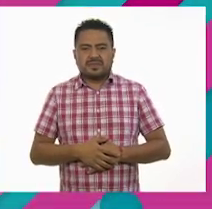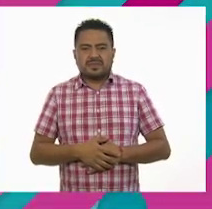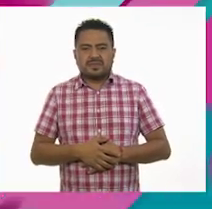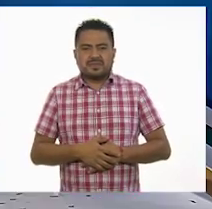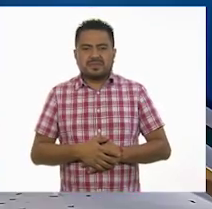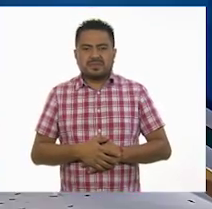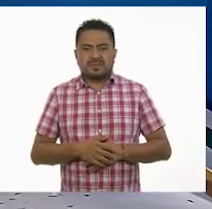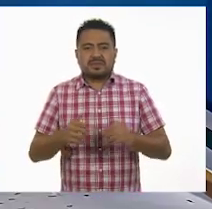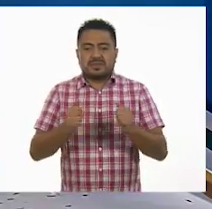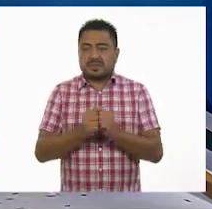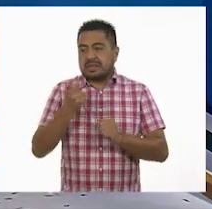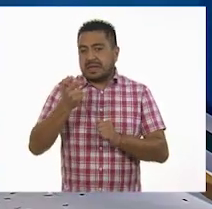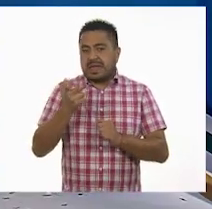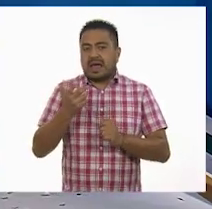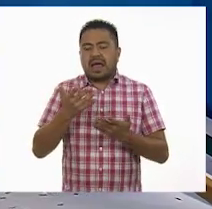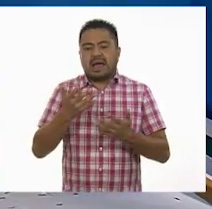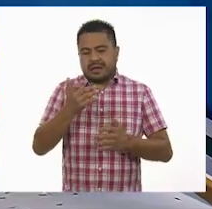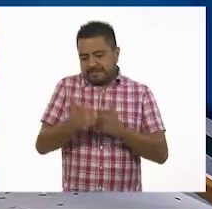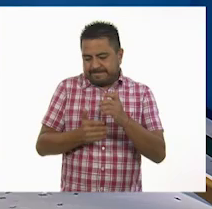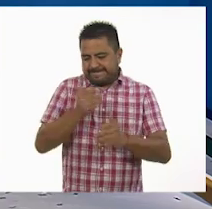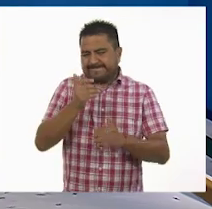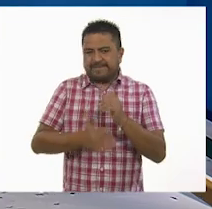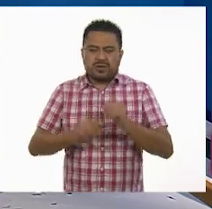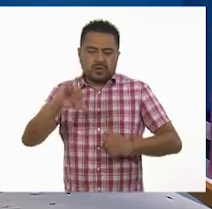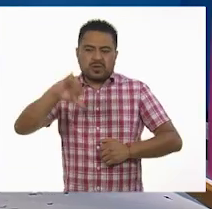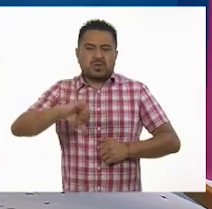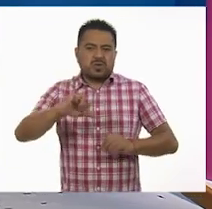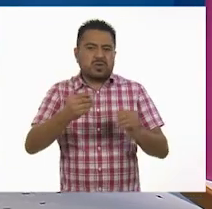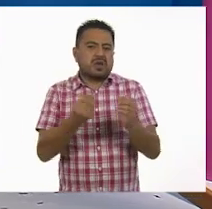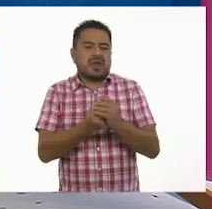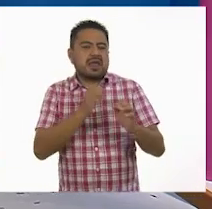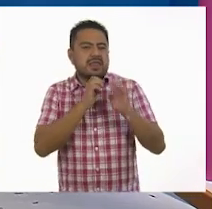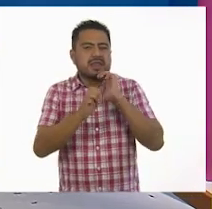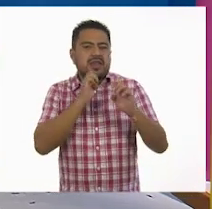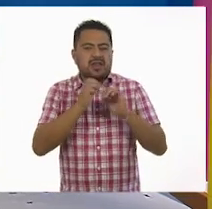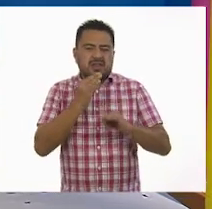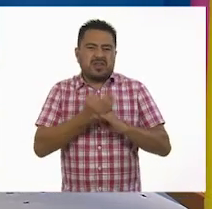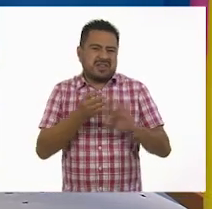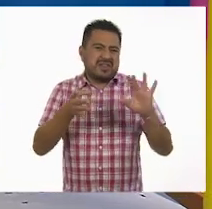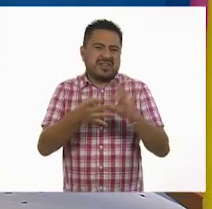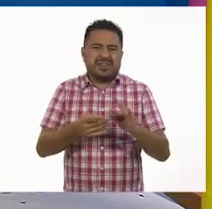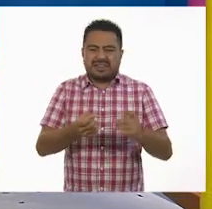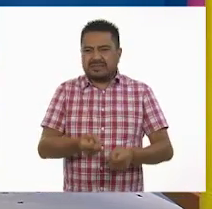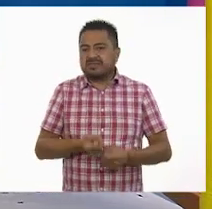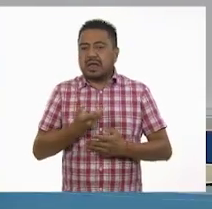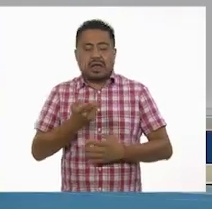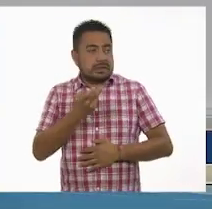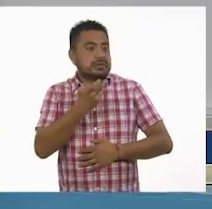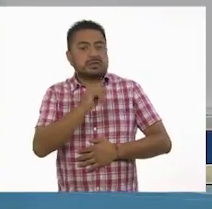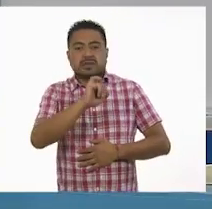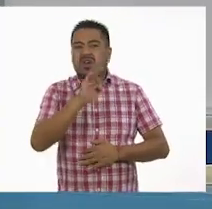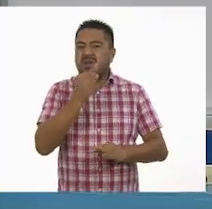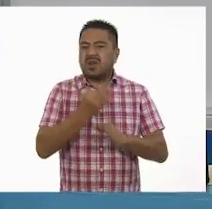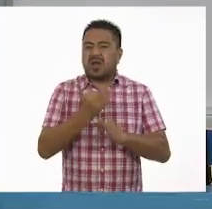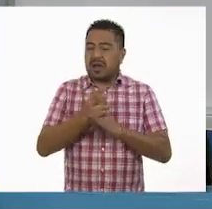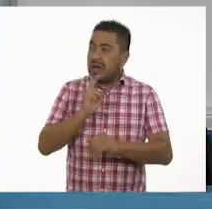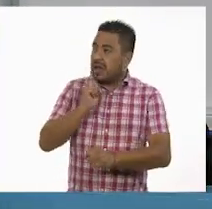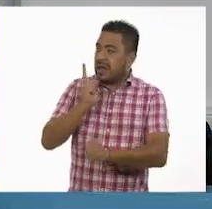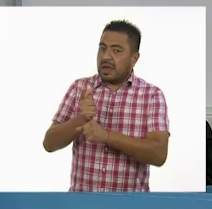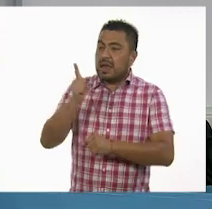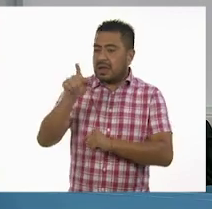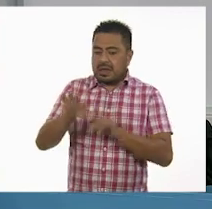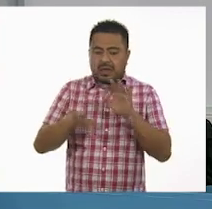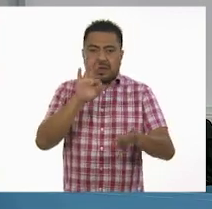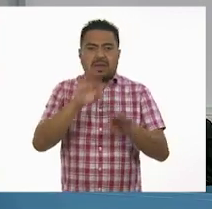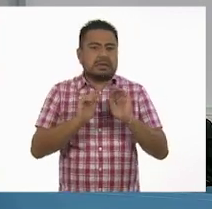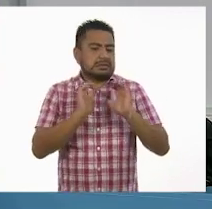Con esto damos cierre a nuestra serie de entrevistas que tuvimos en Sputnik. Pero como viste también ellos seleccionaron